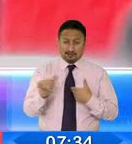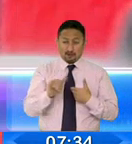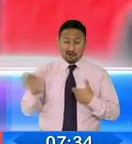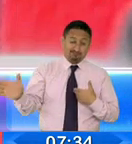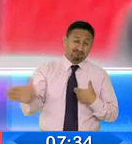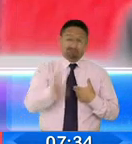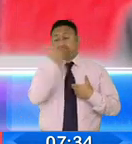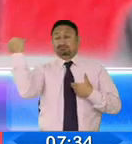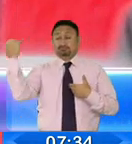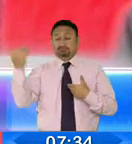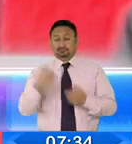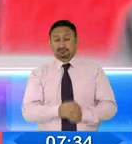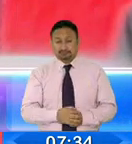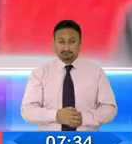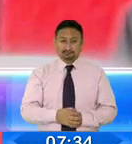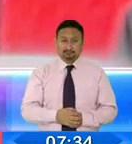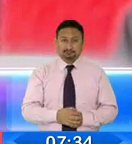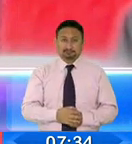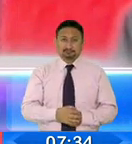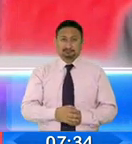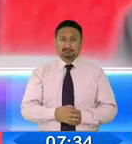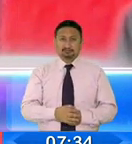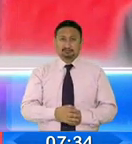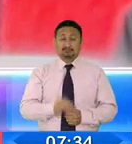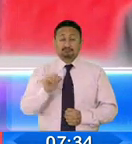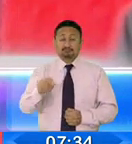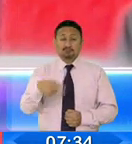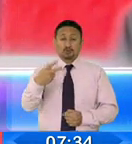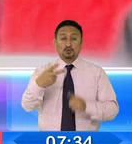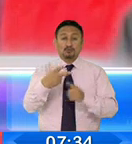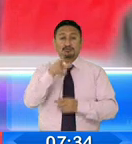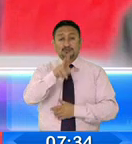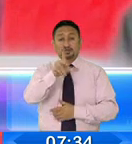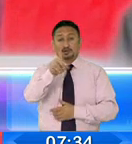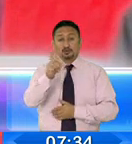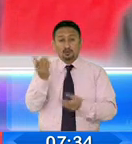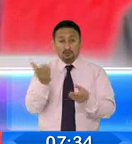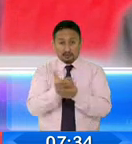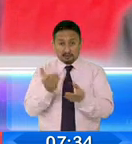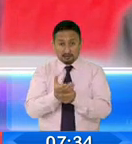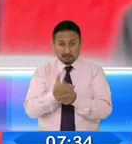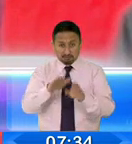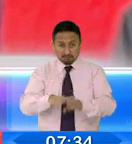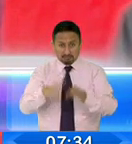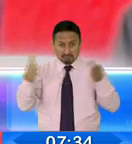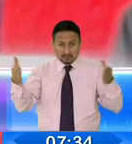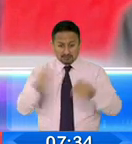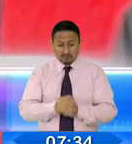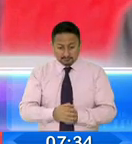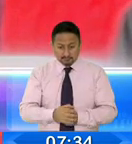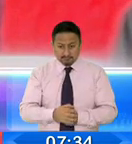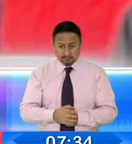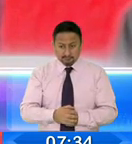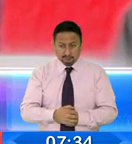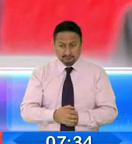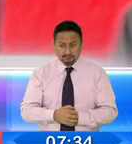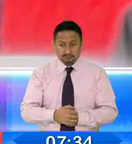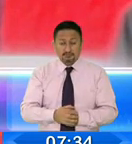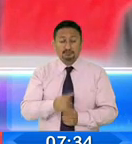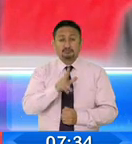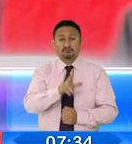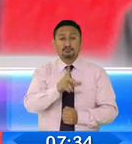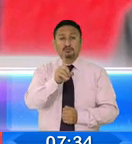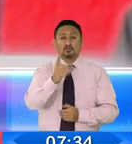abren las 31 actas con las urnas y solamente en las 31